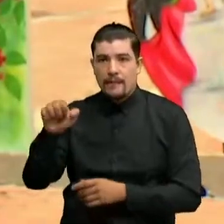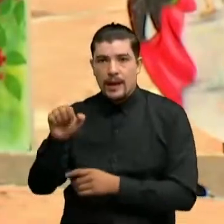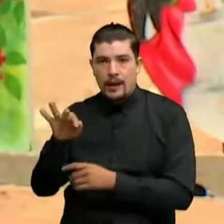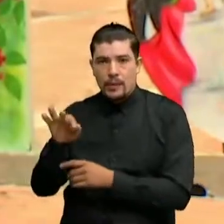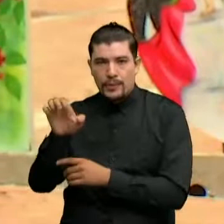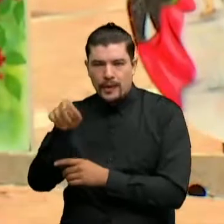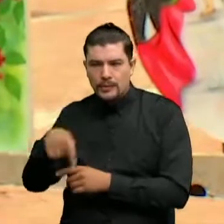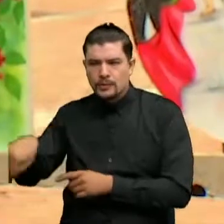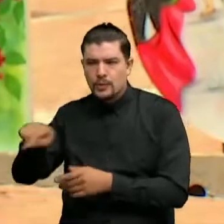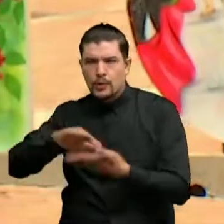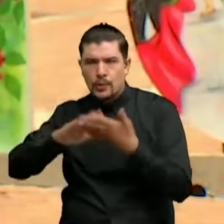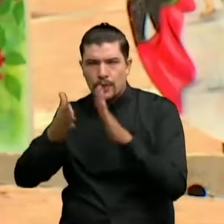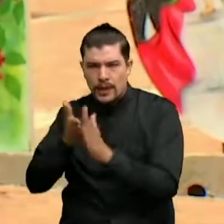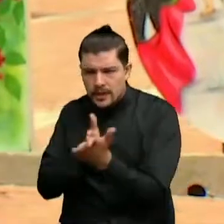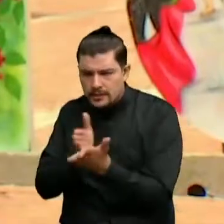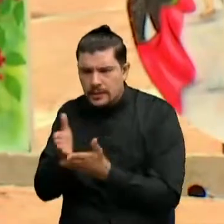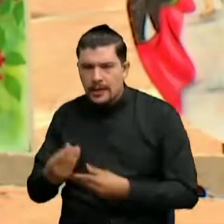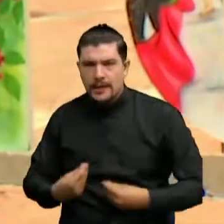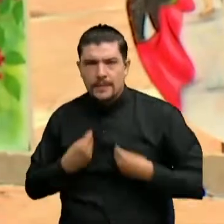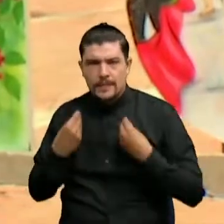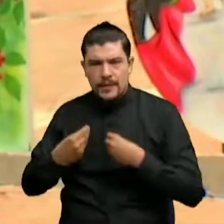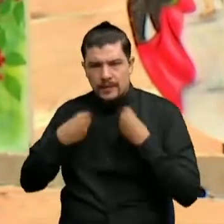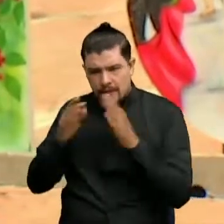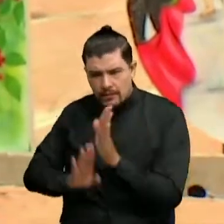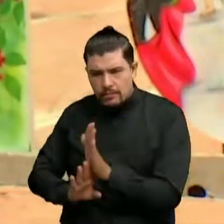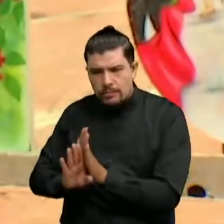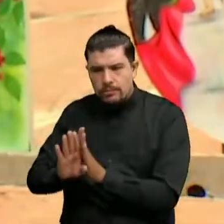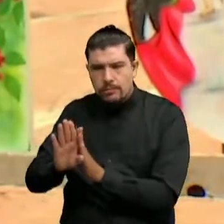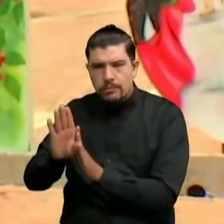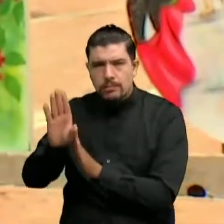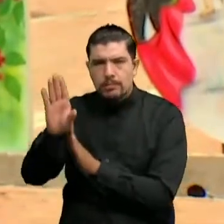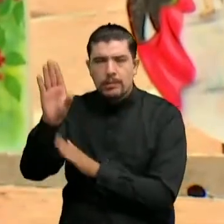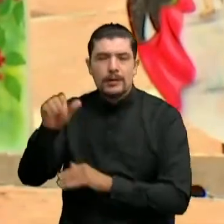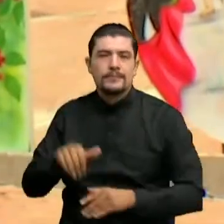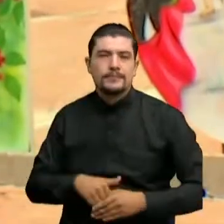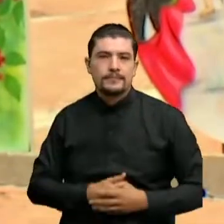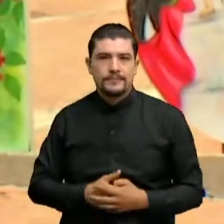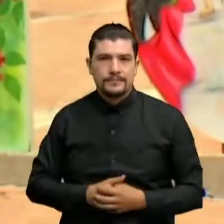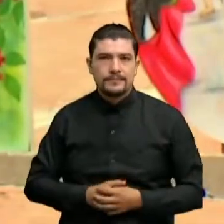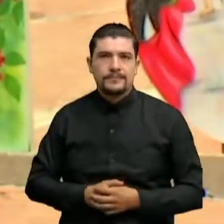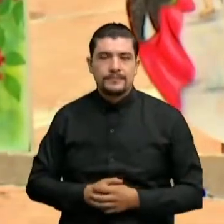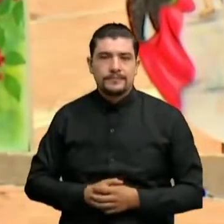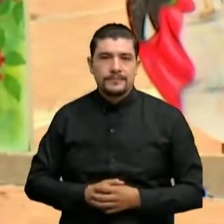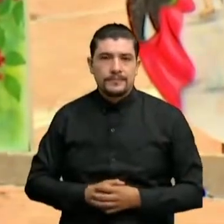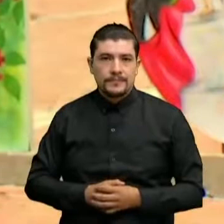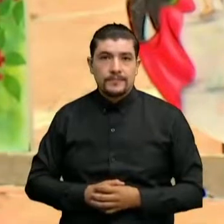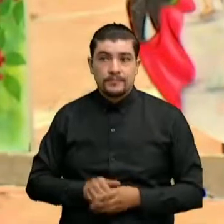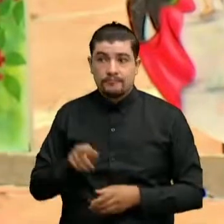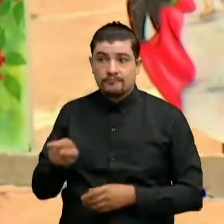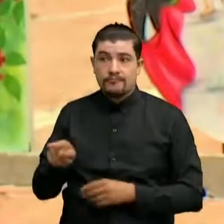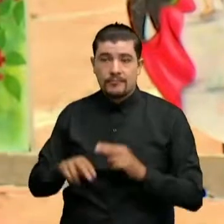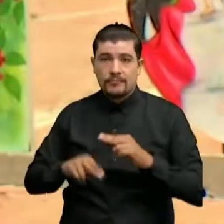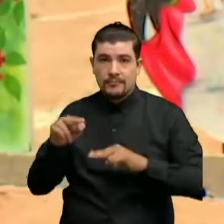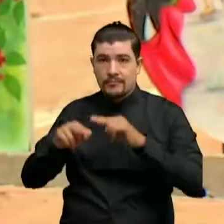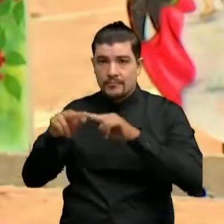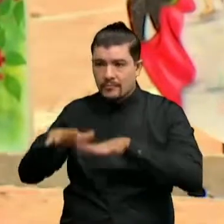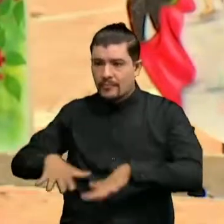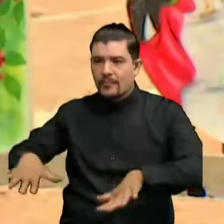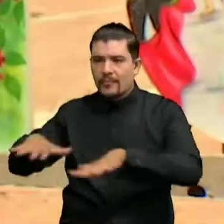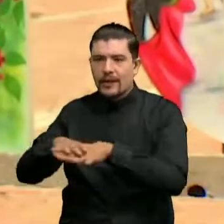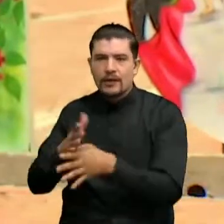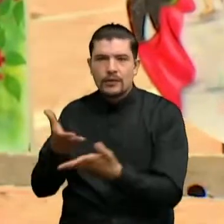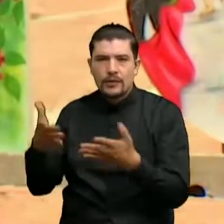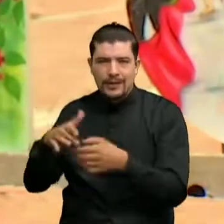dicen varios de los mensajes que podemos observar cuando llegamos a este nuevo casco urbano precisamente construido en el sector de Miraflores